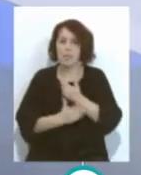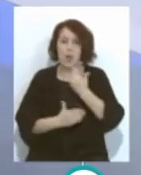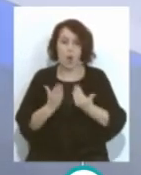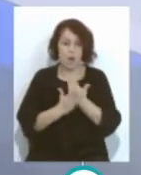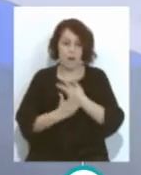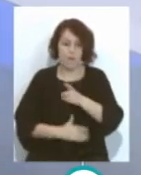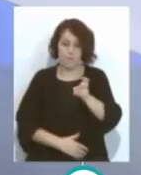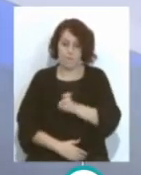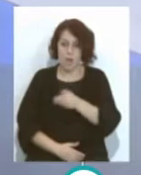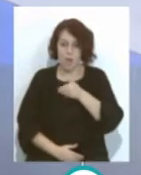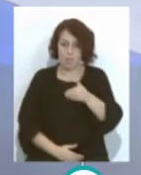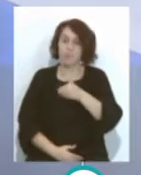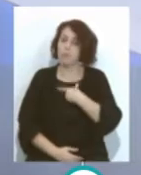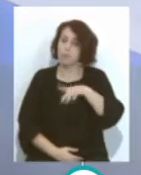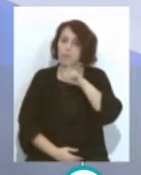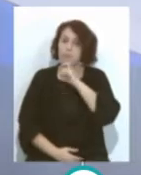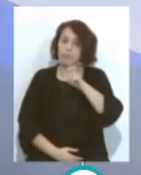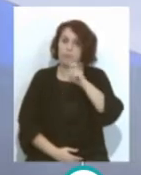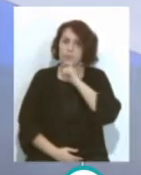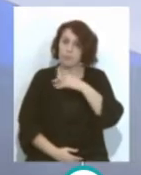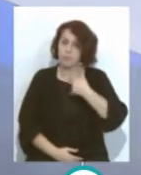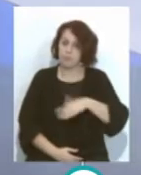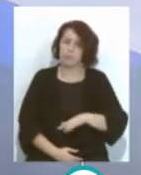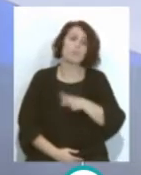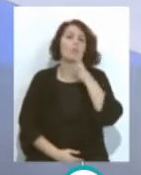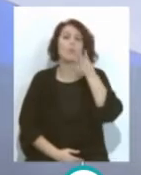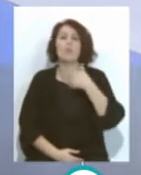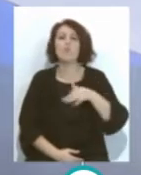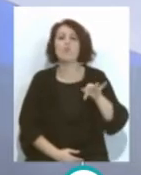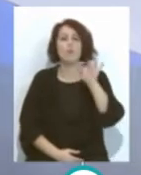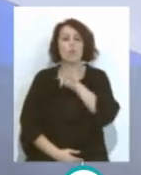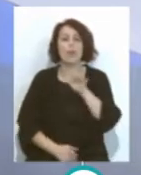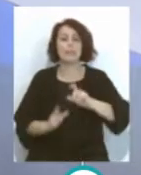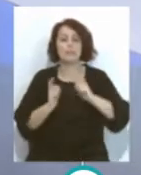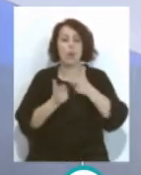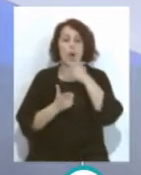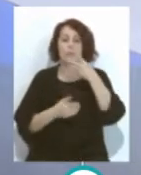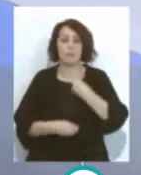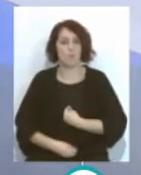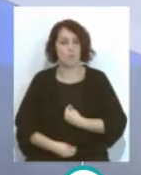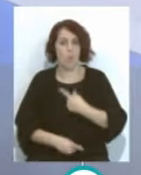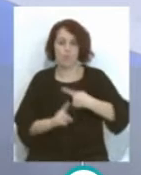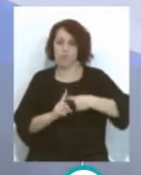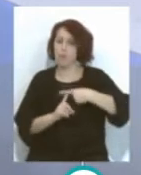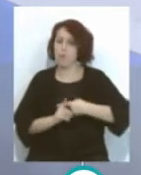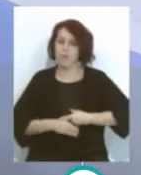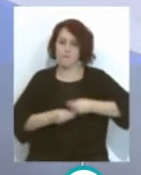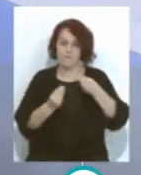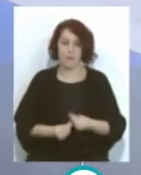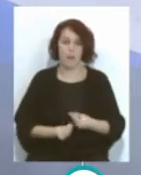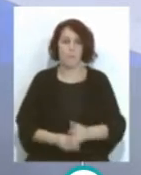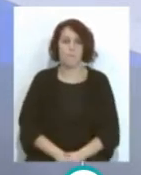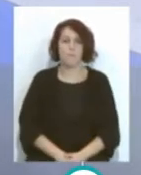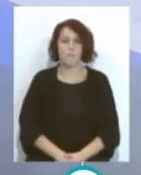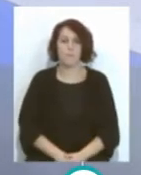jornadas bastante complicadas Porque te toca con equipos que ahora mismo están en un buen nivel Vamos a ver